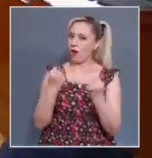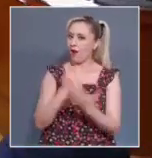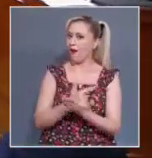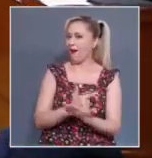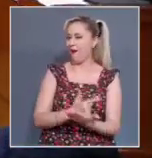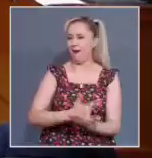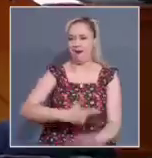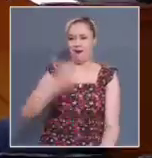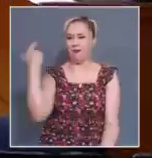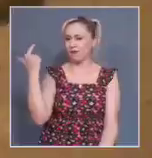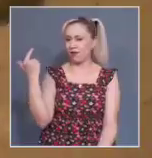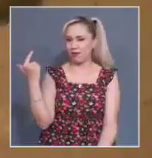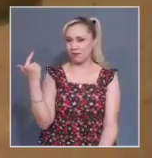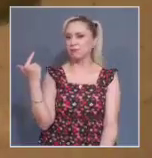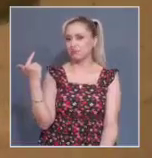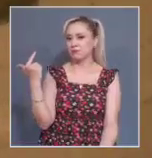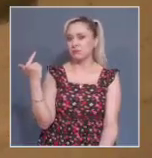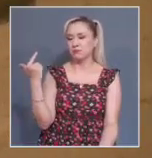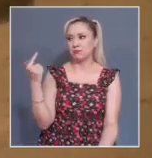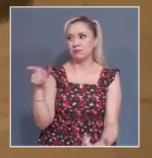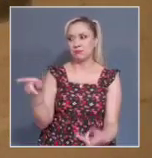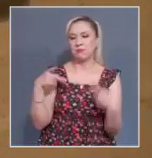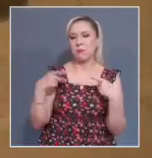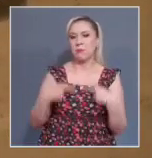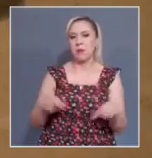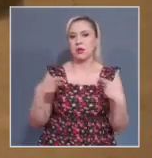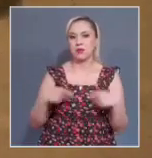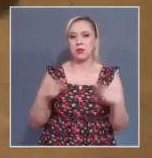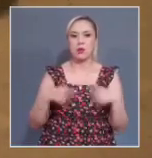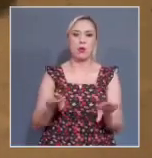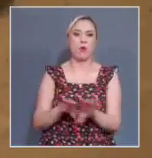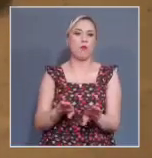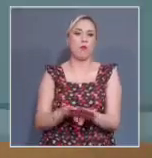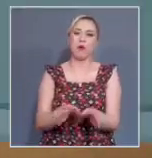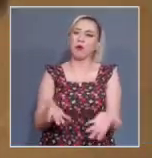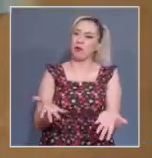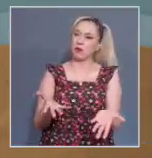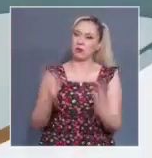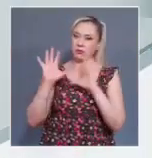los casos en que la persona se encuentre detenida.